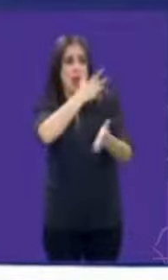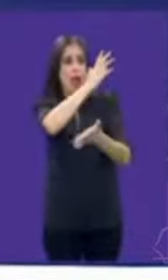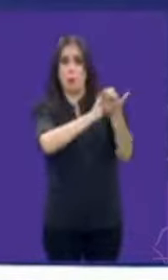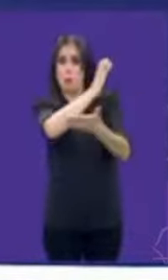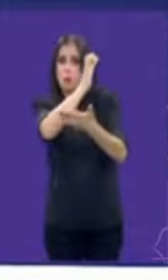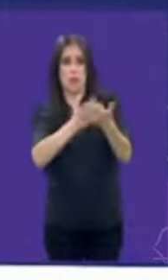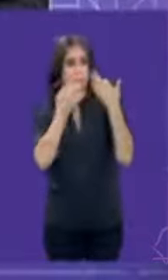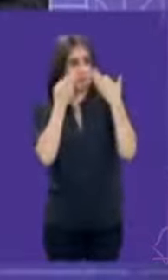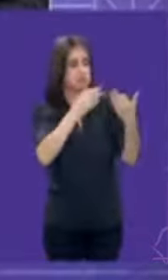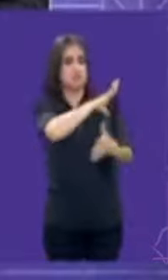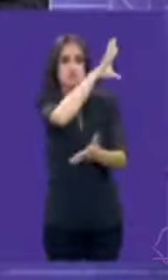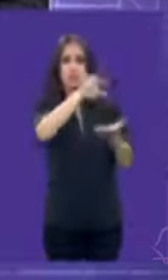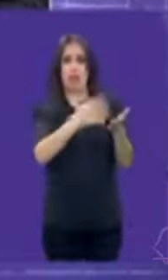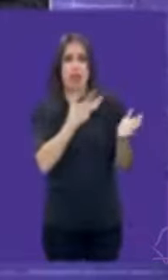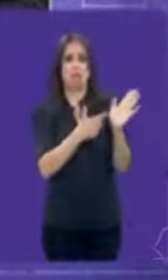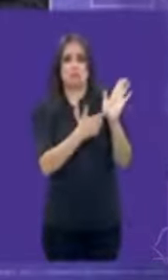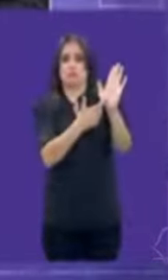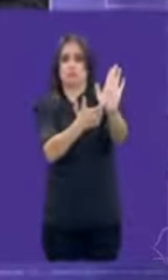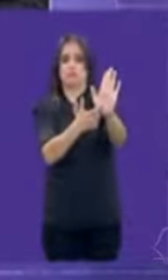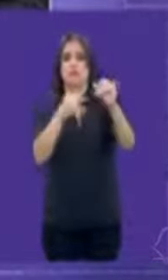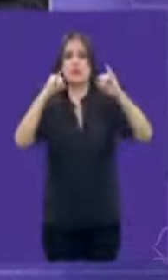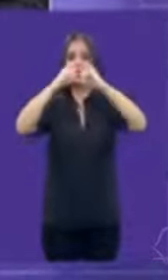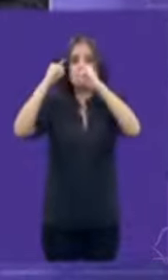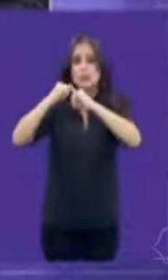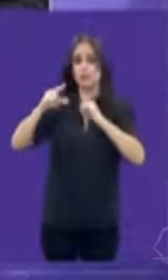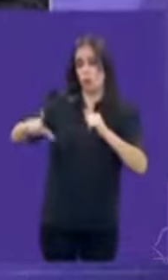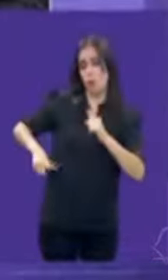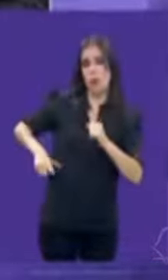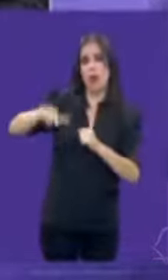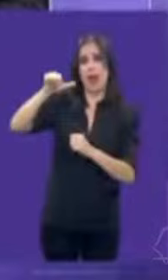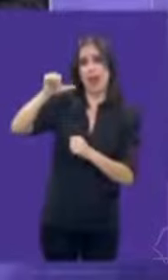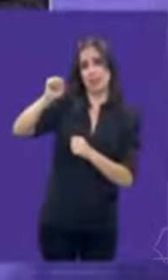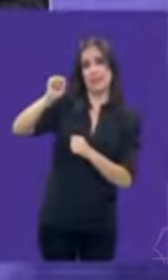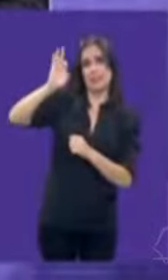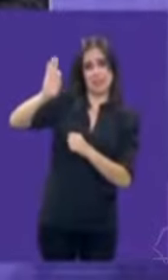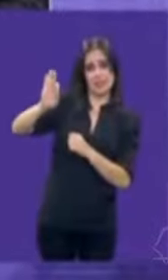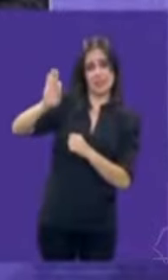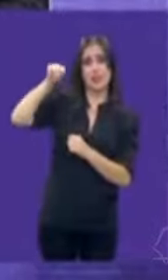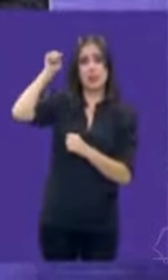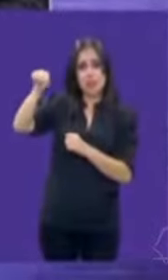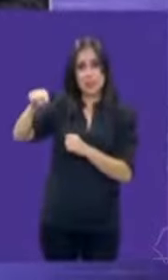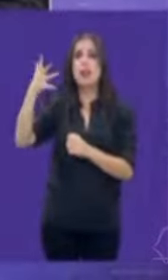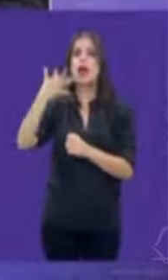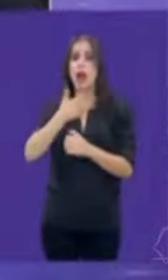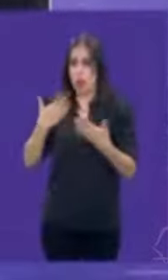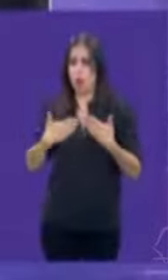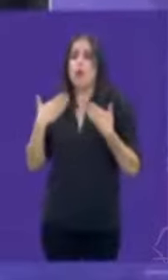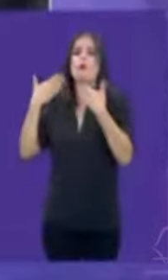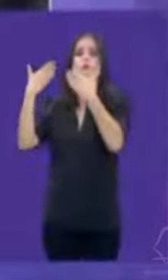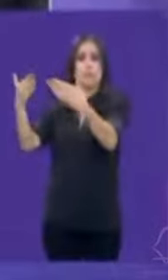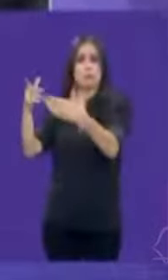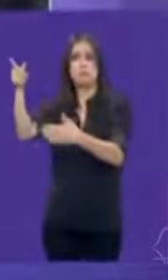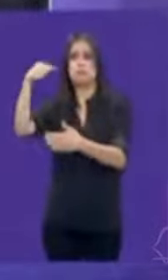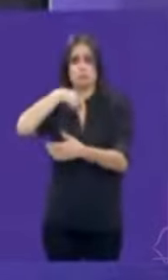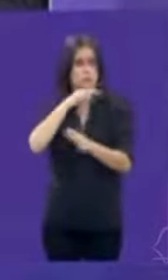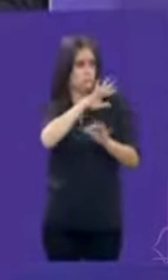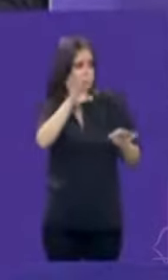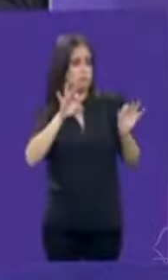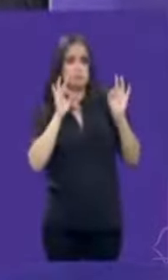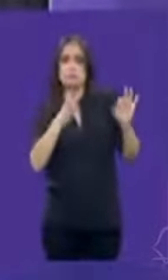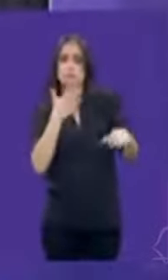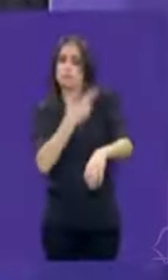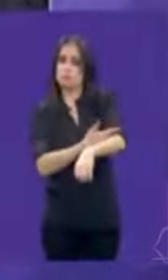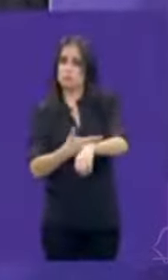la función pública y las instituciones de la Auditoría Superior de la Federación, confío en ellos. Pero vamos a hablar mejor